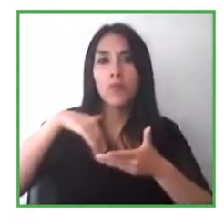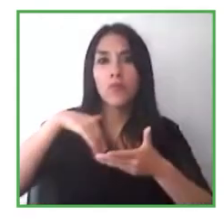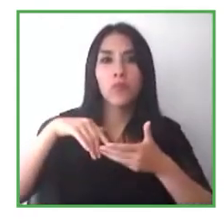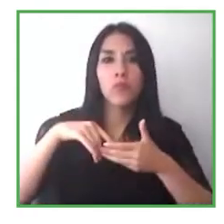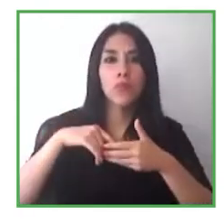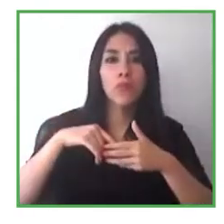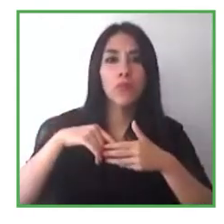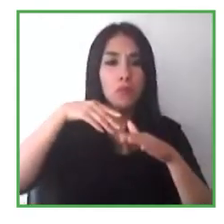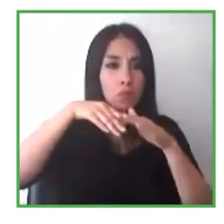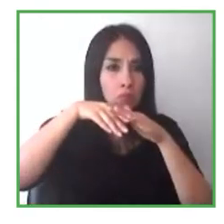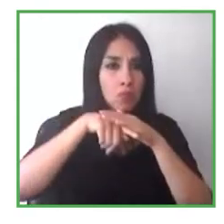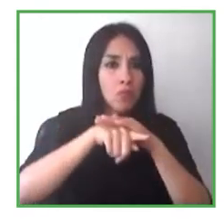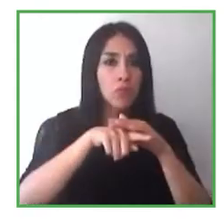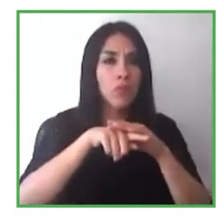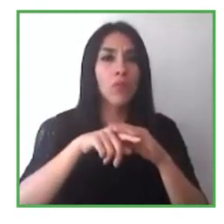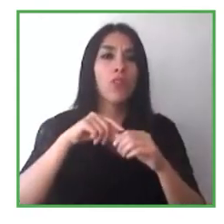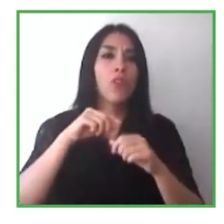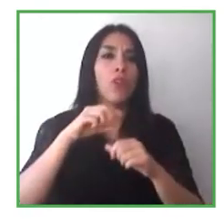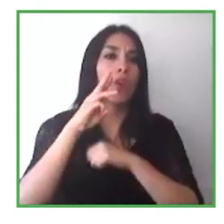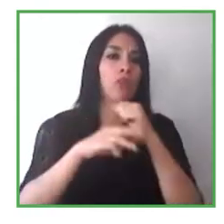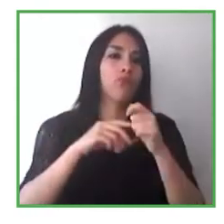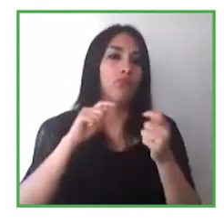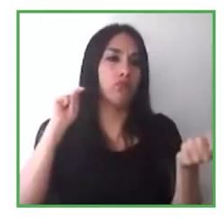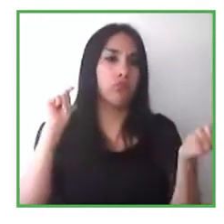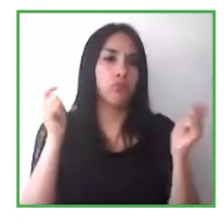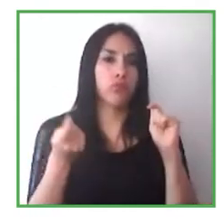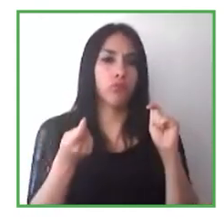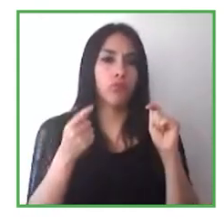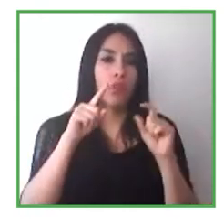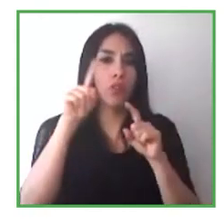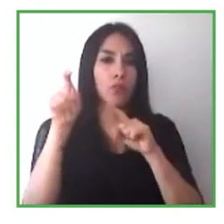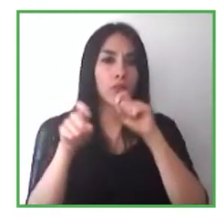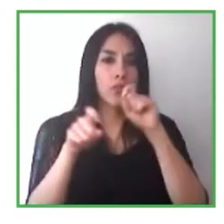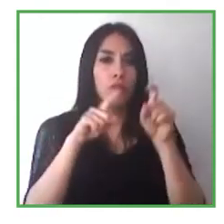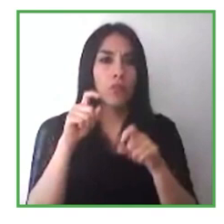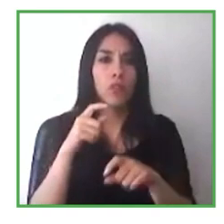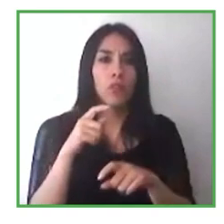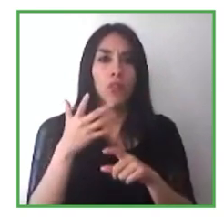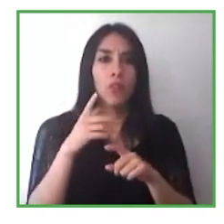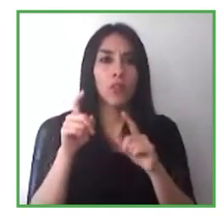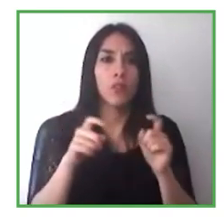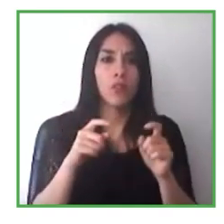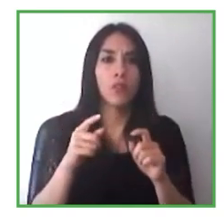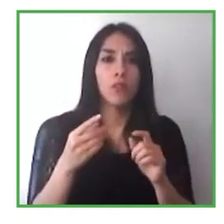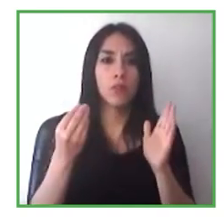hacer esto tenemos que preguntar a los empleados qué es lo que necesitamos, qué es lo que queremos ver en un entorno físico.